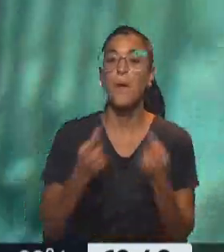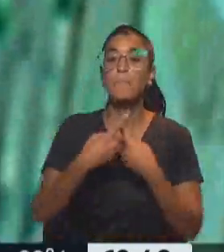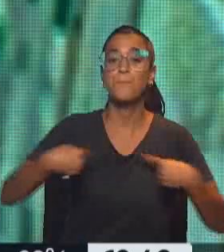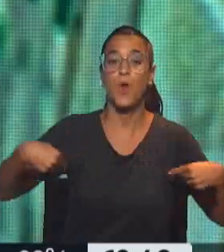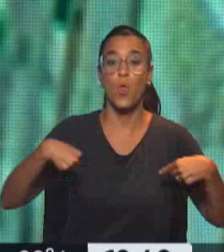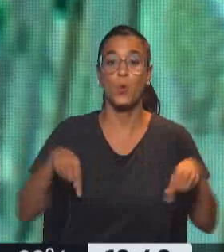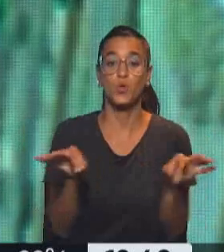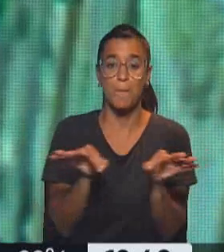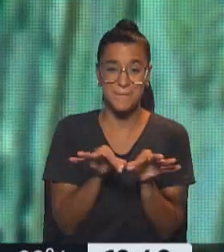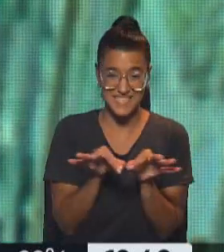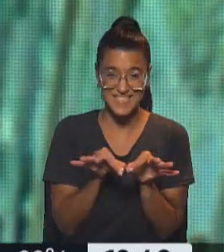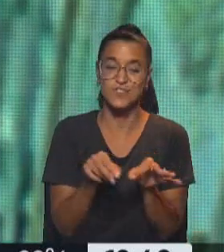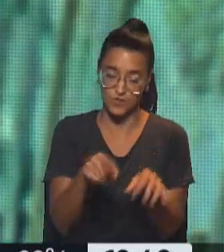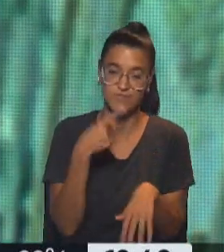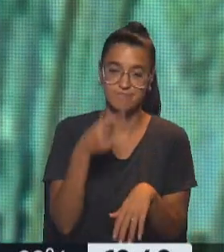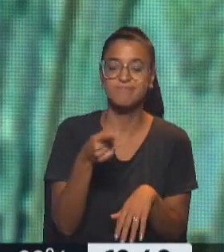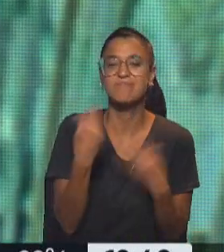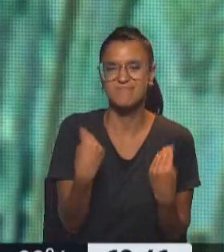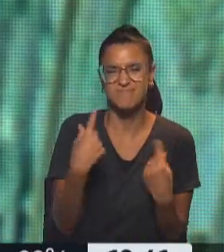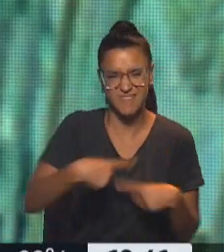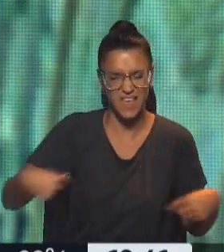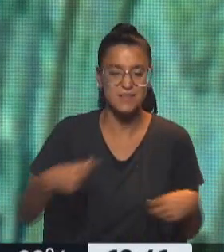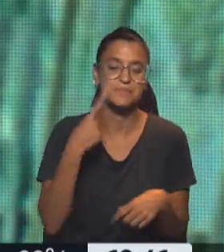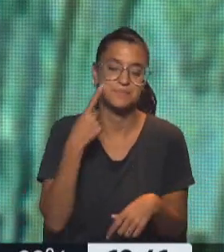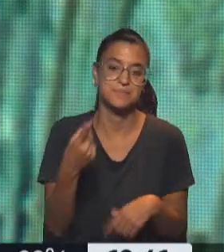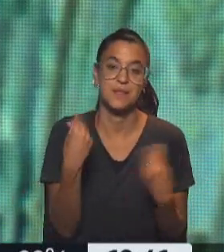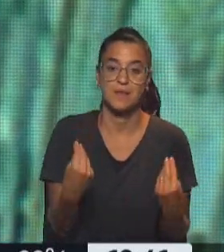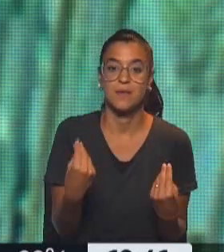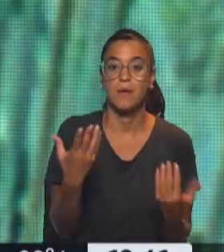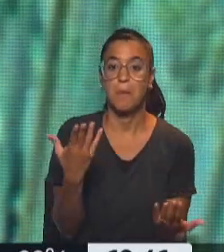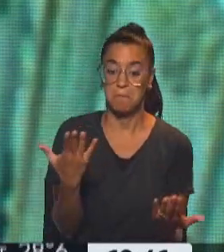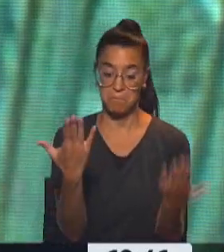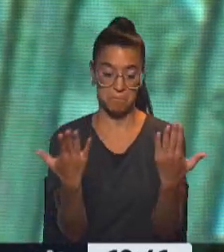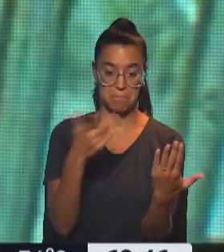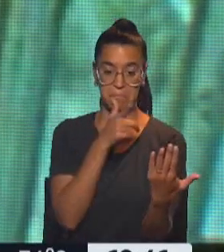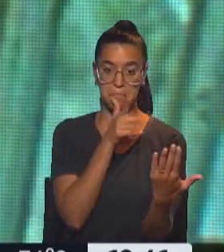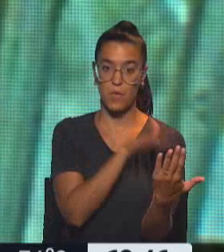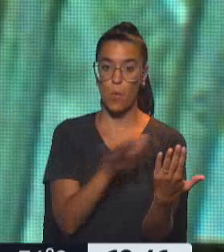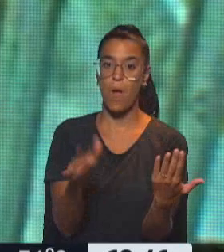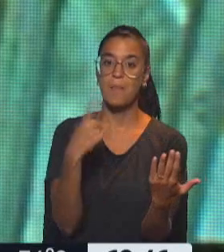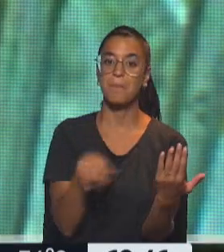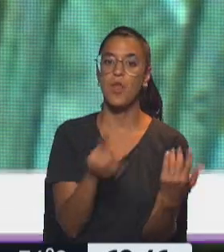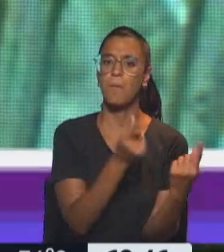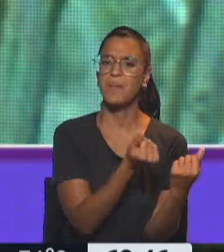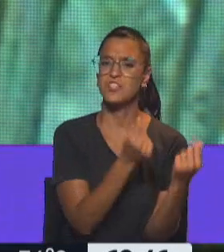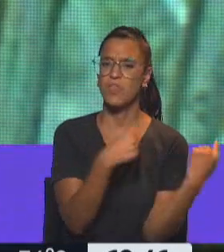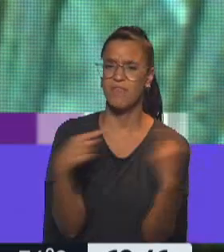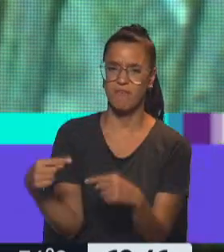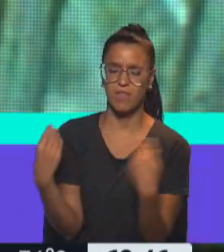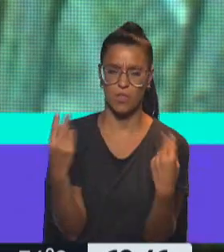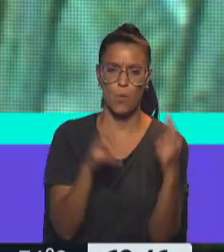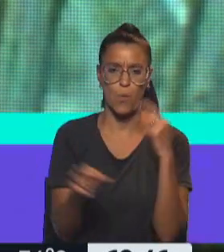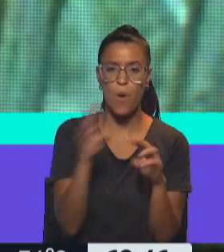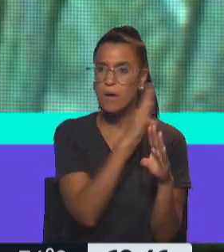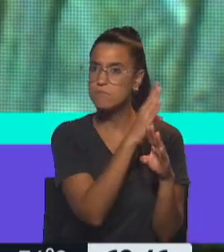Productos mellizos, de eso estamos hablando, de que se trata, bueno, de los que son aparentemente lo mismo pero tienen distintos precios a la hora de buscar